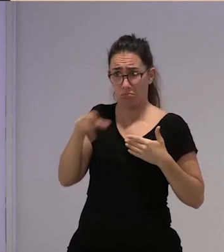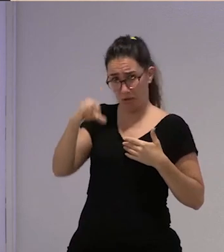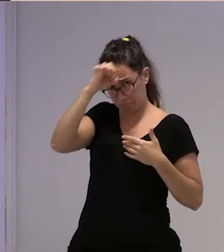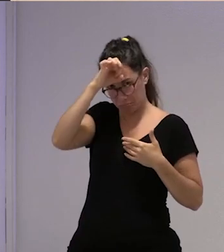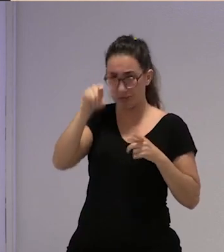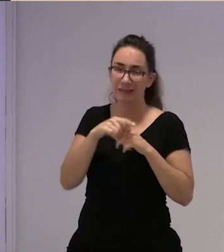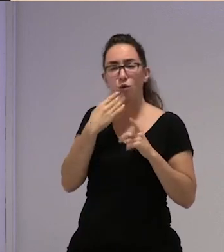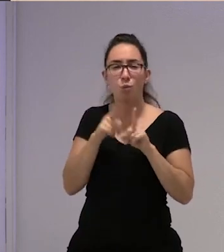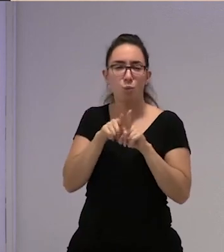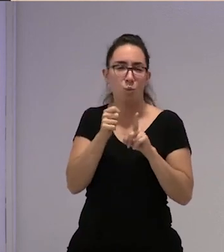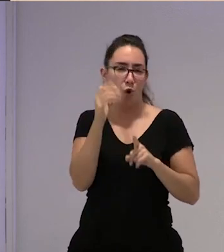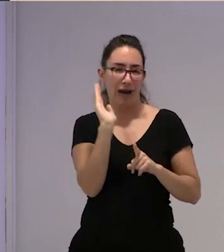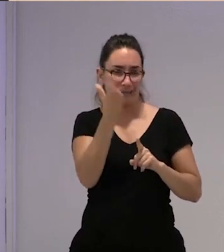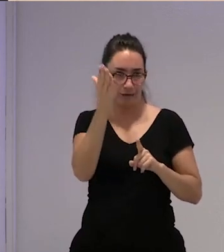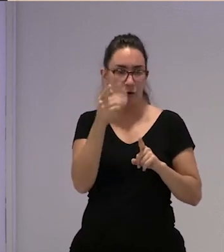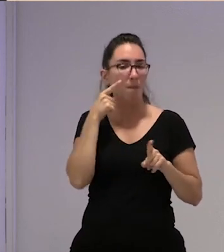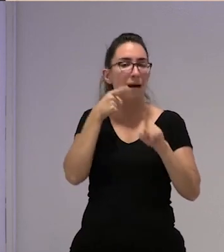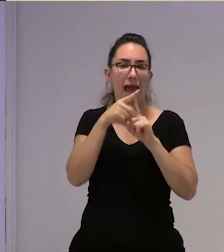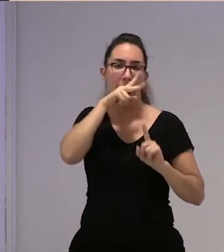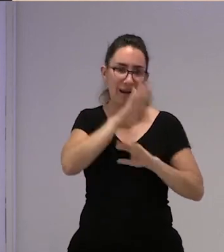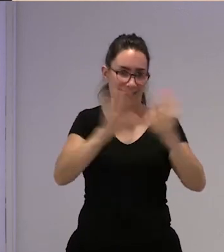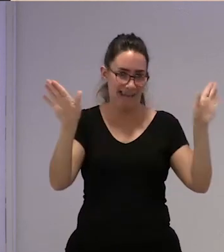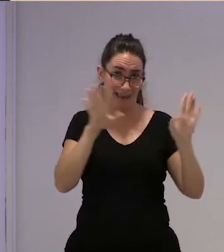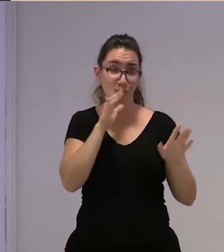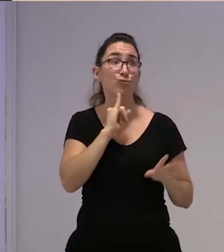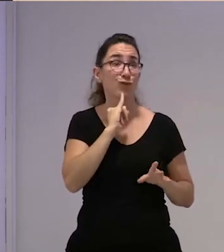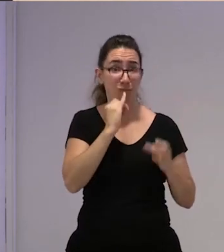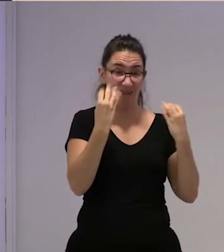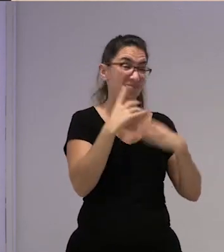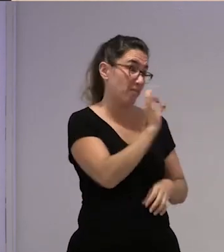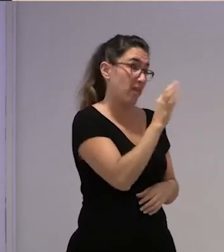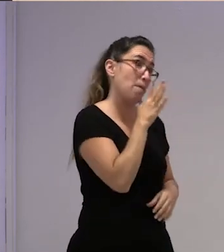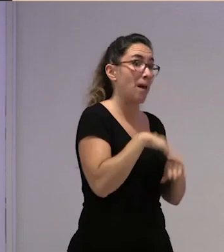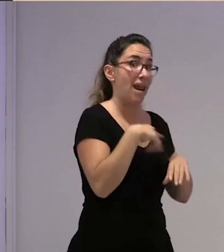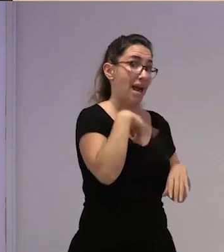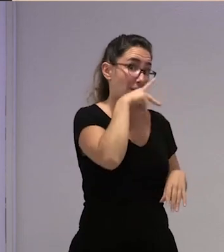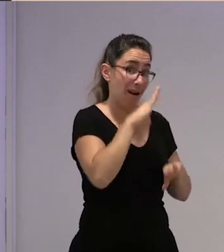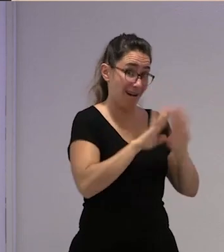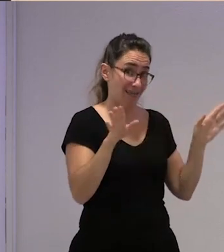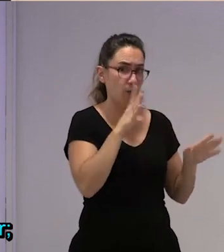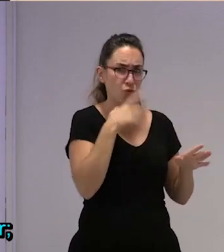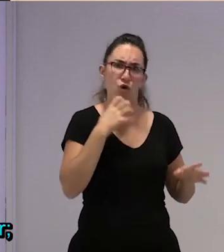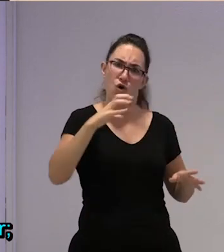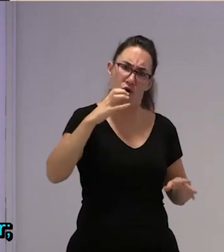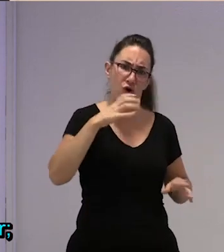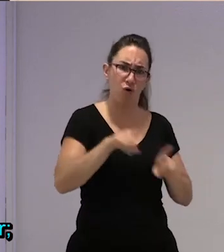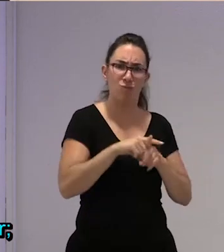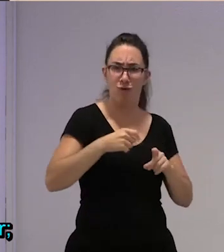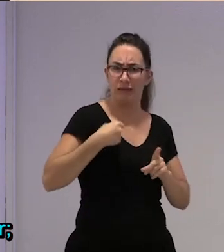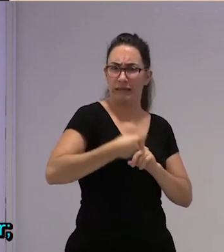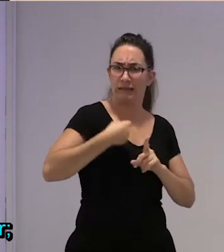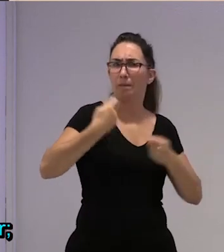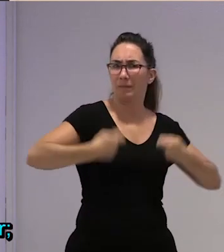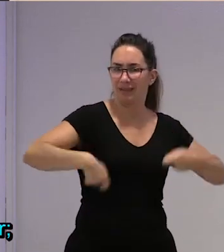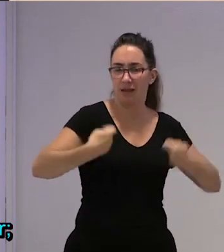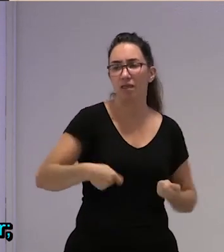la mandaron conmigo para que no hablaras y ahí pues para que no protestara y es que es que nos han hecho un favor en verdad porque